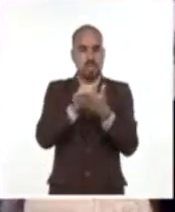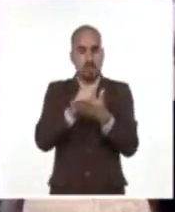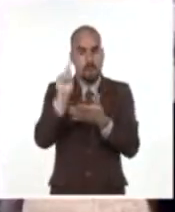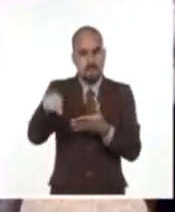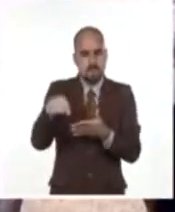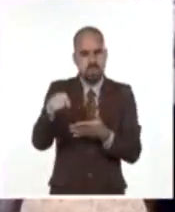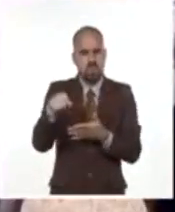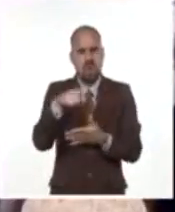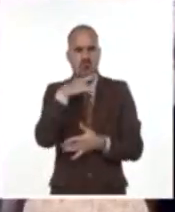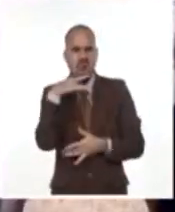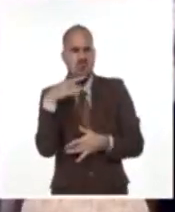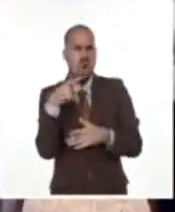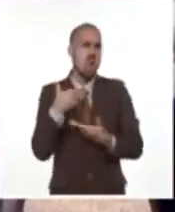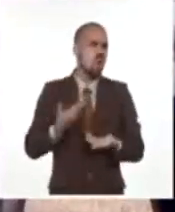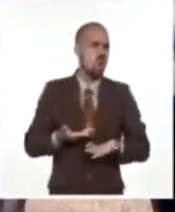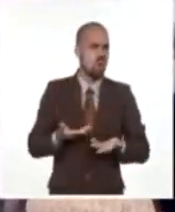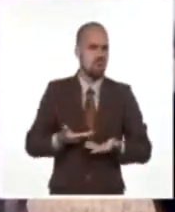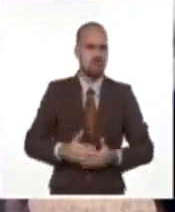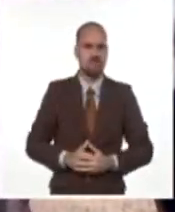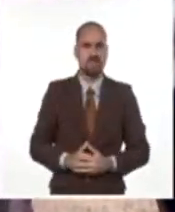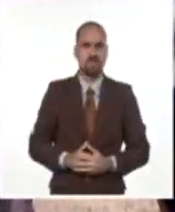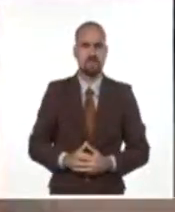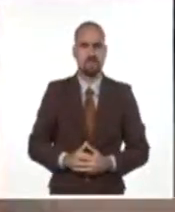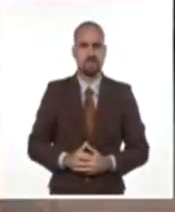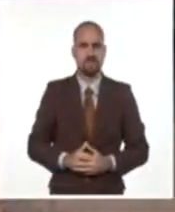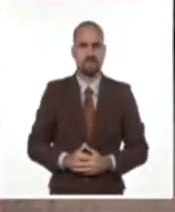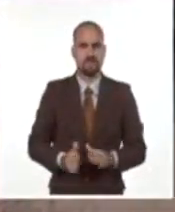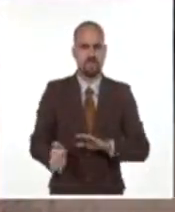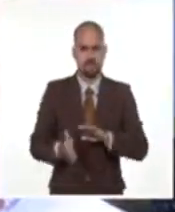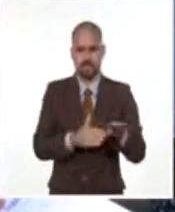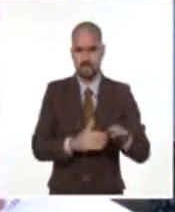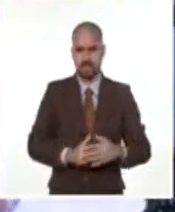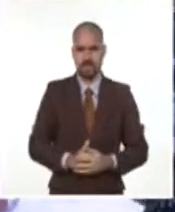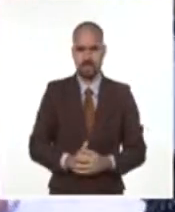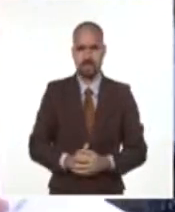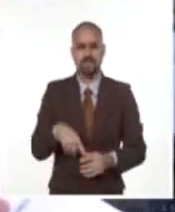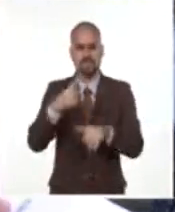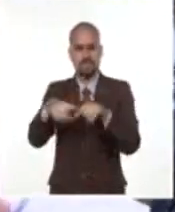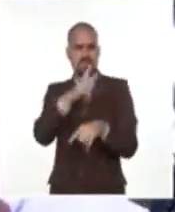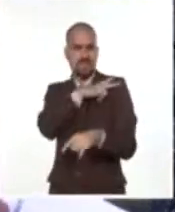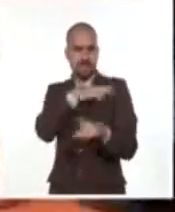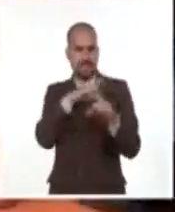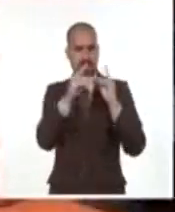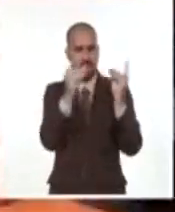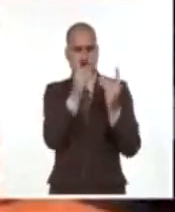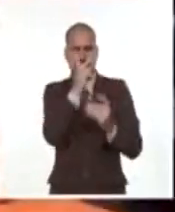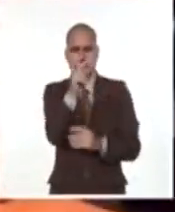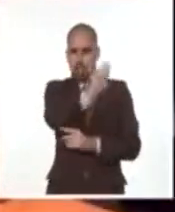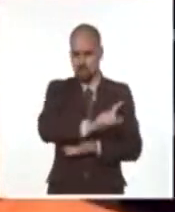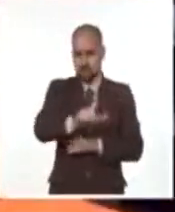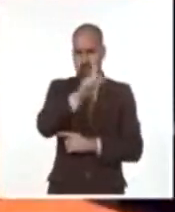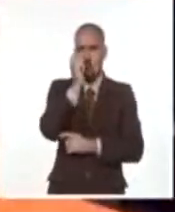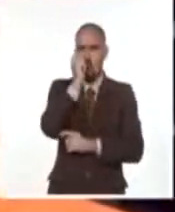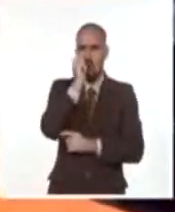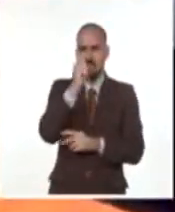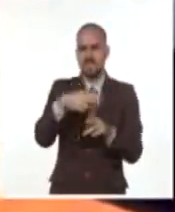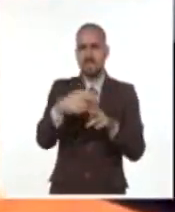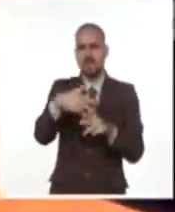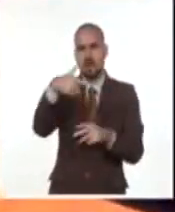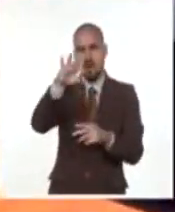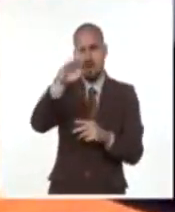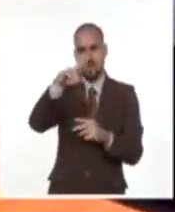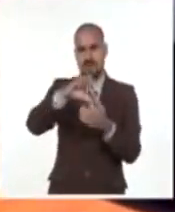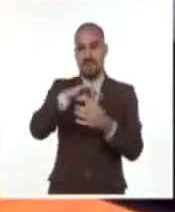El miembro del secretariado del Comité Central del Partido y jefe de atención al sector social, Jorge Luis Broche Lorenzo,